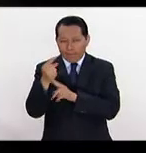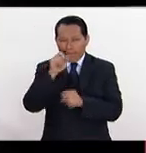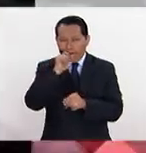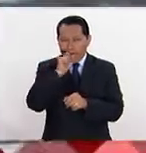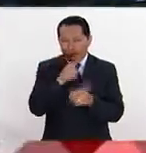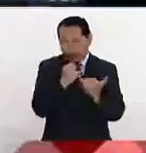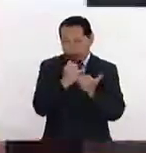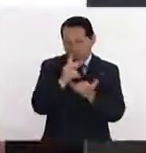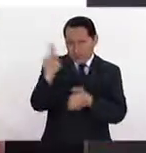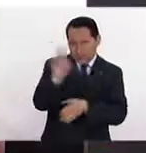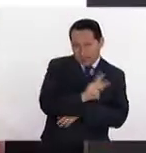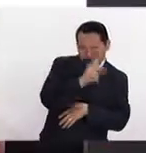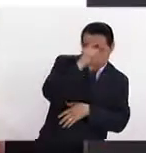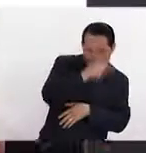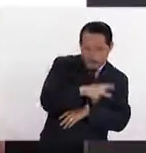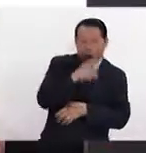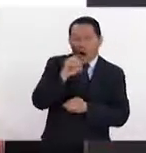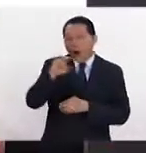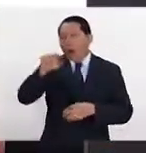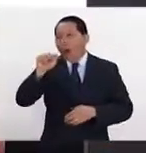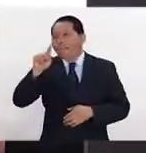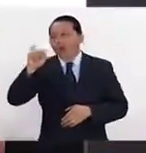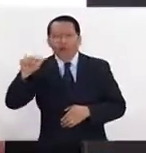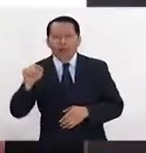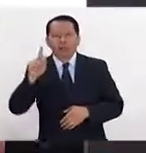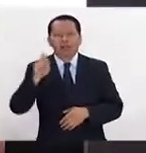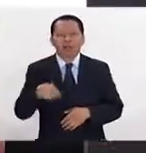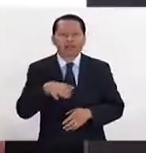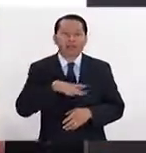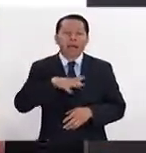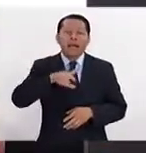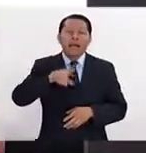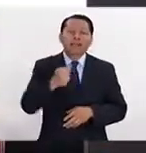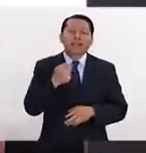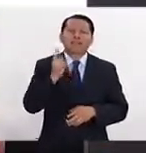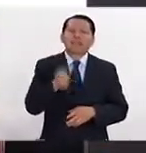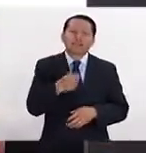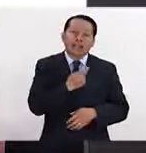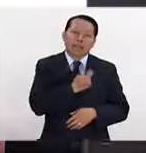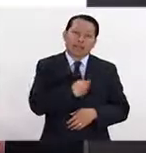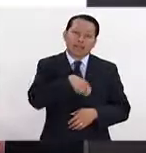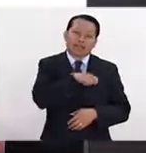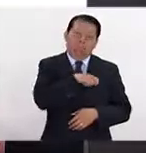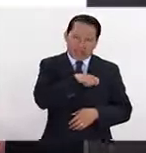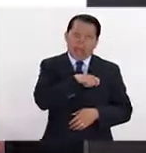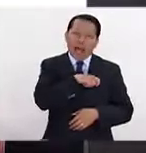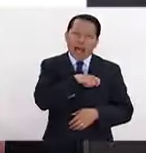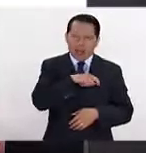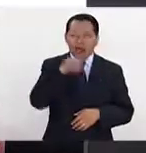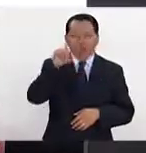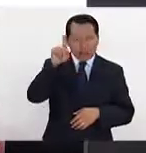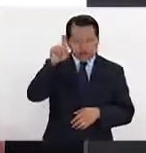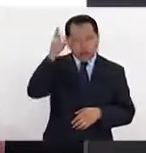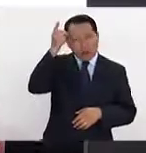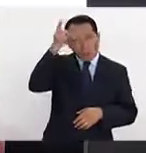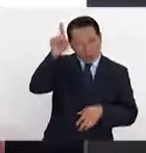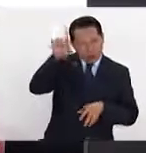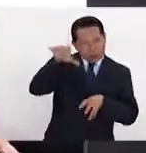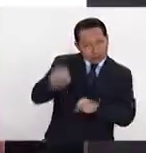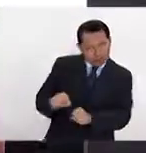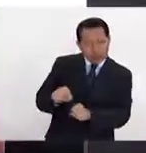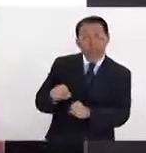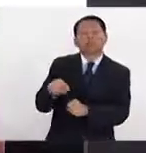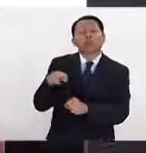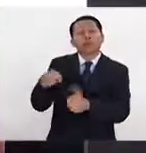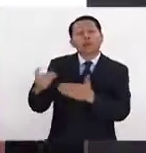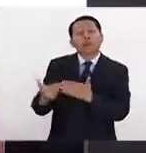ciudad de México o igual que Nápoles, formaban parte del Imperio Español. Entonces, él nace dentro del mundo hispánico,